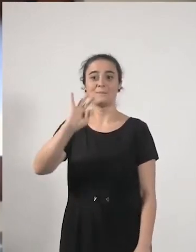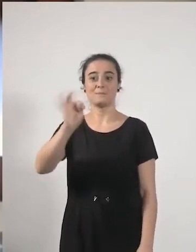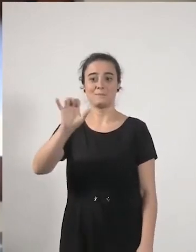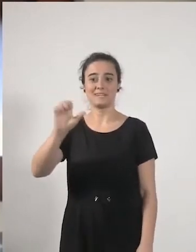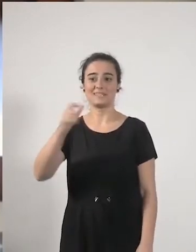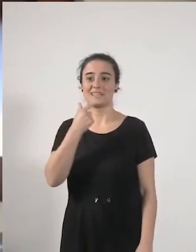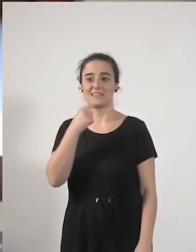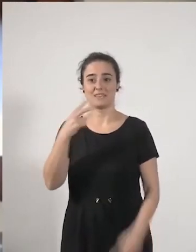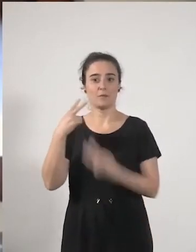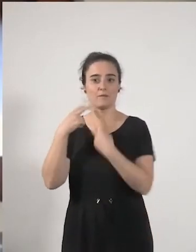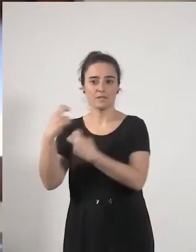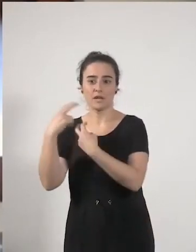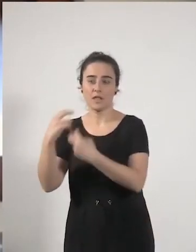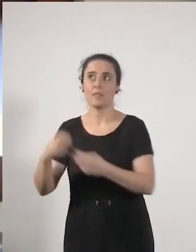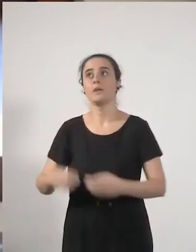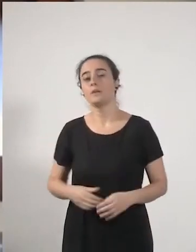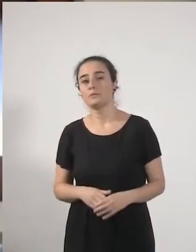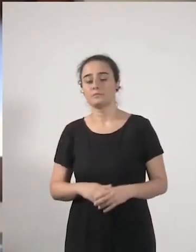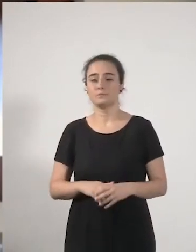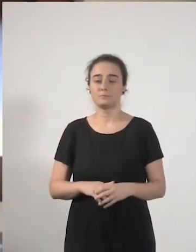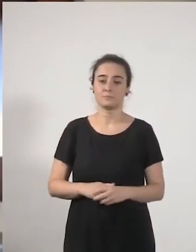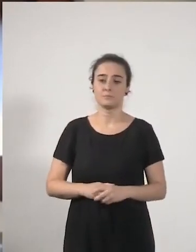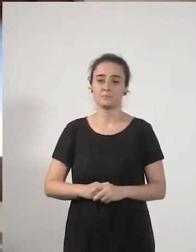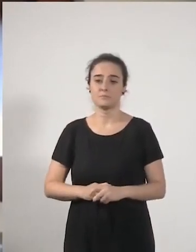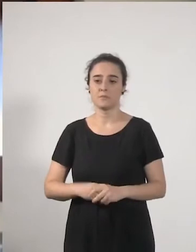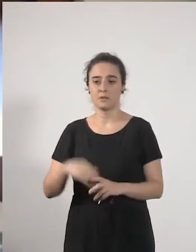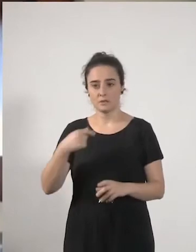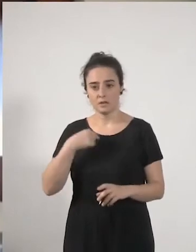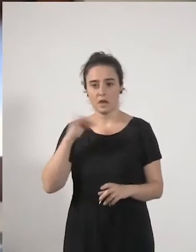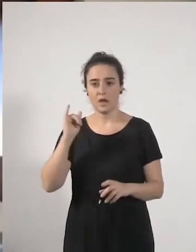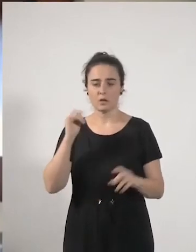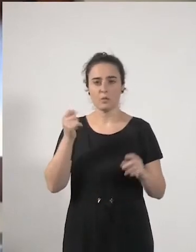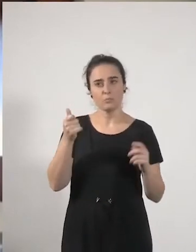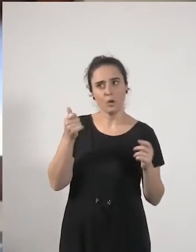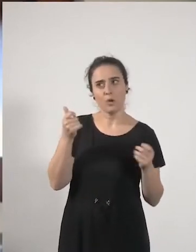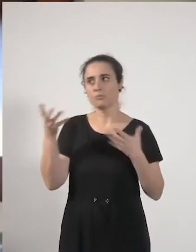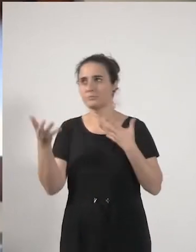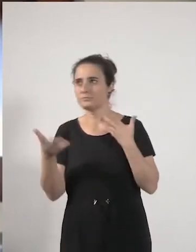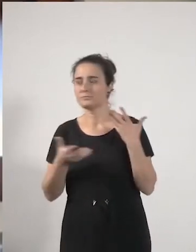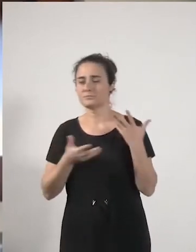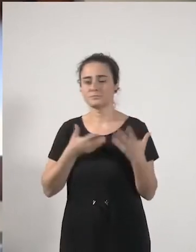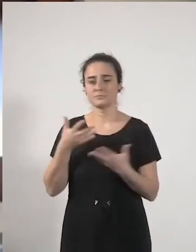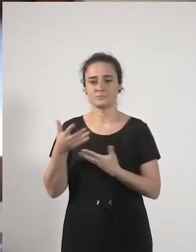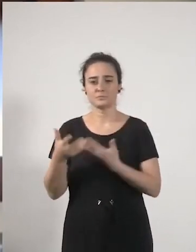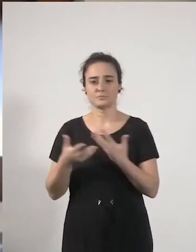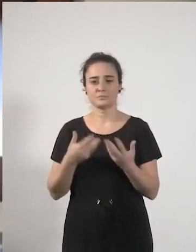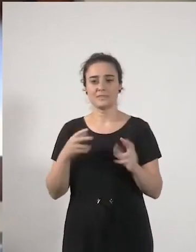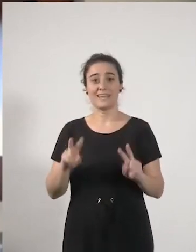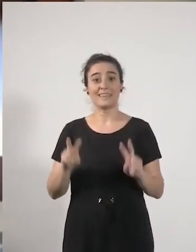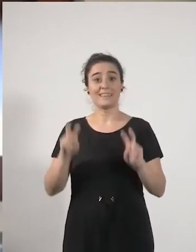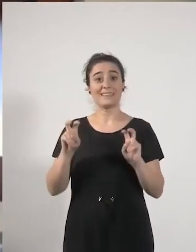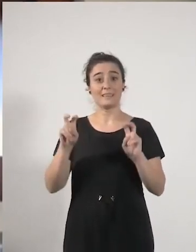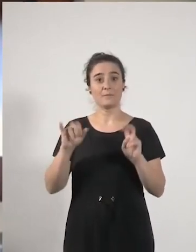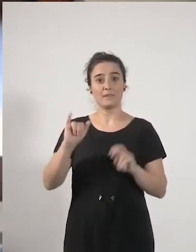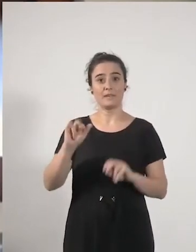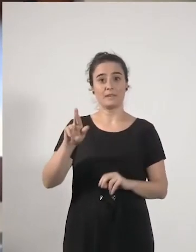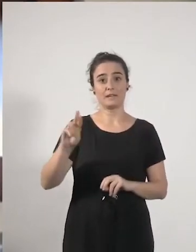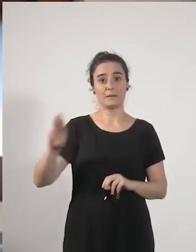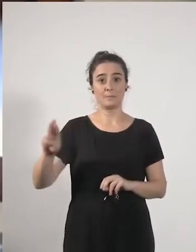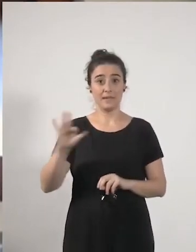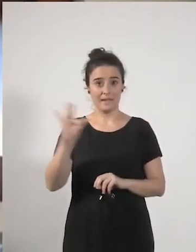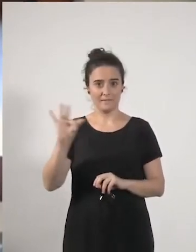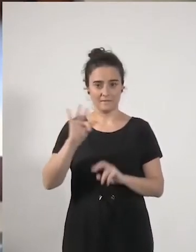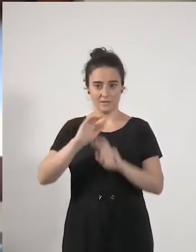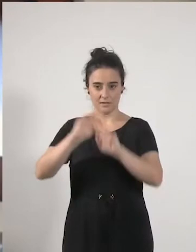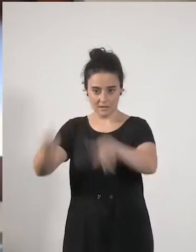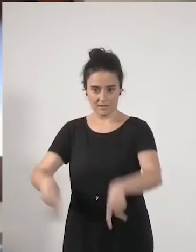de la fiscalidad yo es que tengo un trantran con esto de reformar el IRPF para